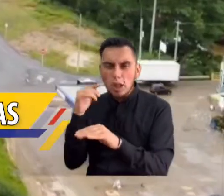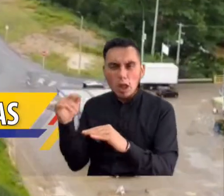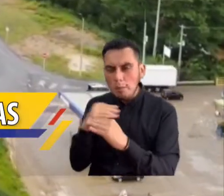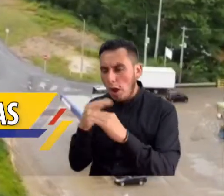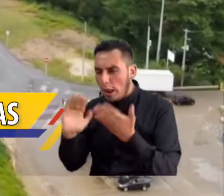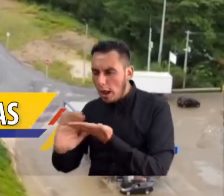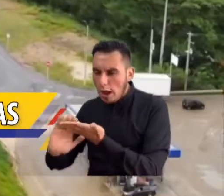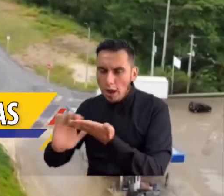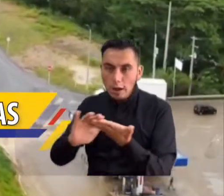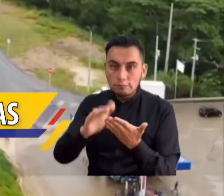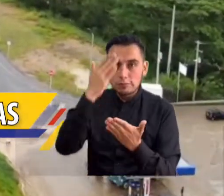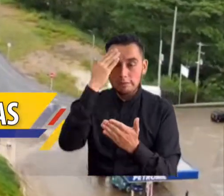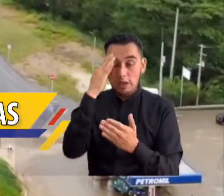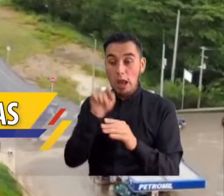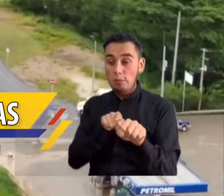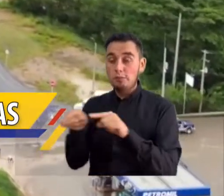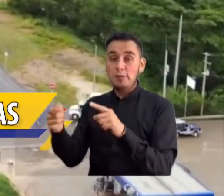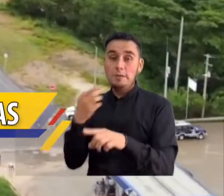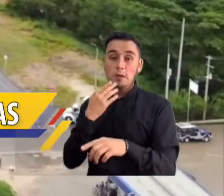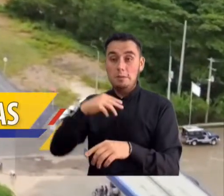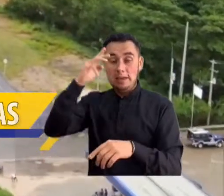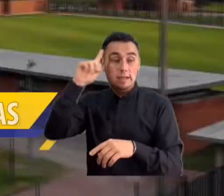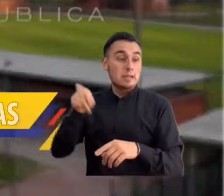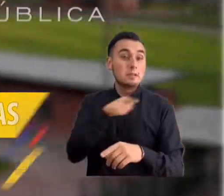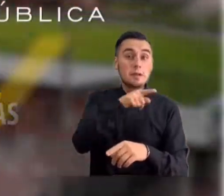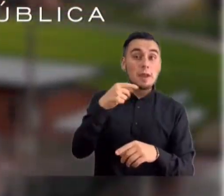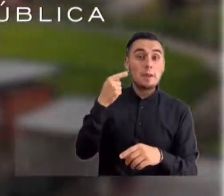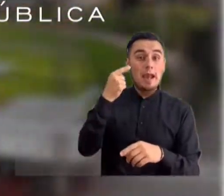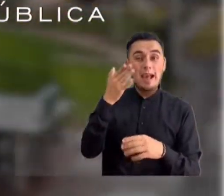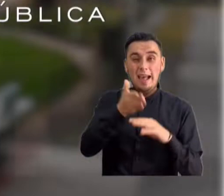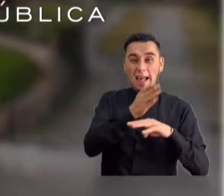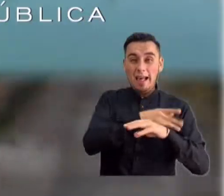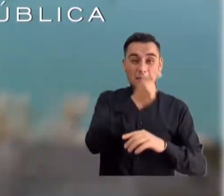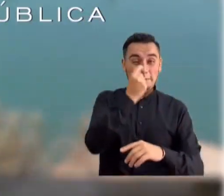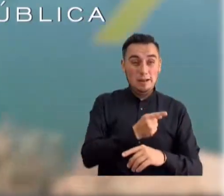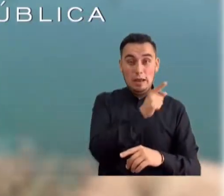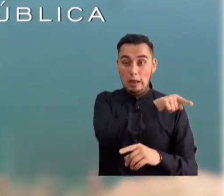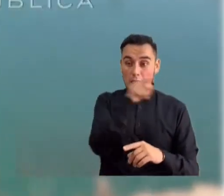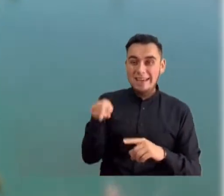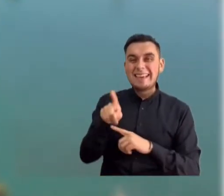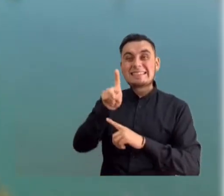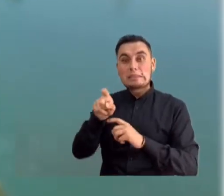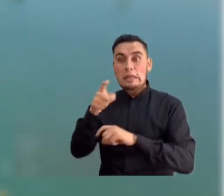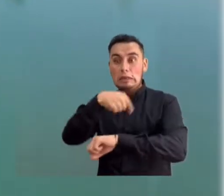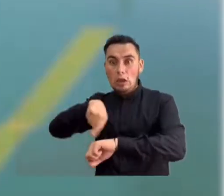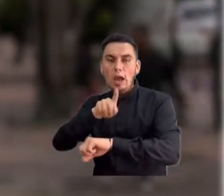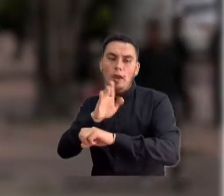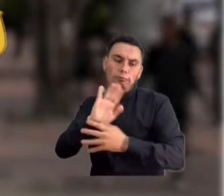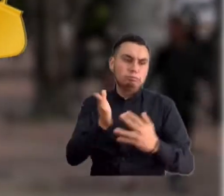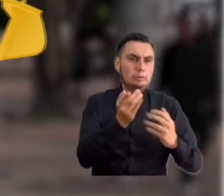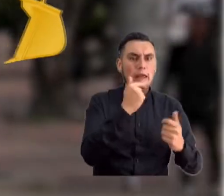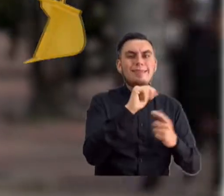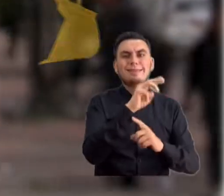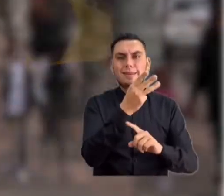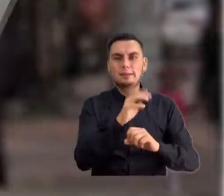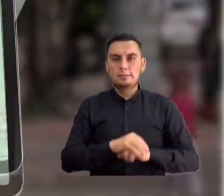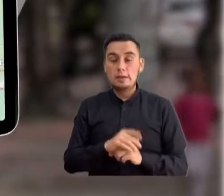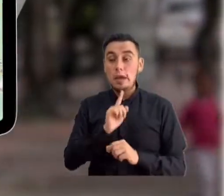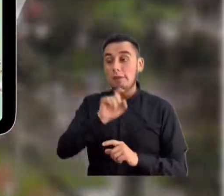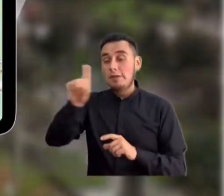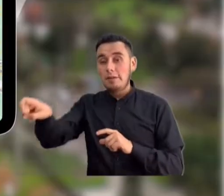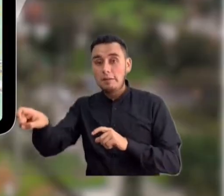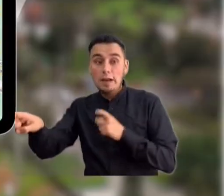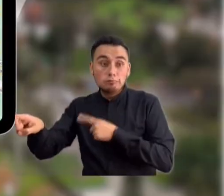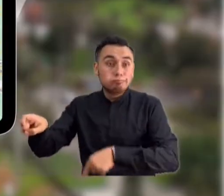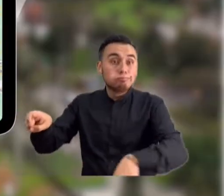mayor rapidez, logrando por ejemplo que el recorrido entre Medellín y Pereira, que antes se hacía en 6 horas, se reduzca a 3 y